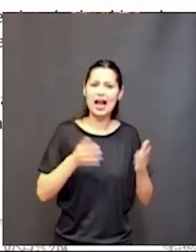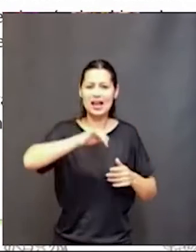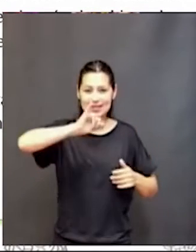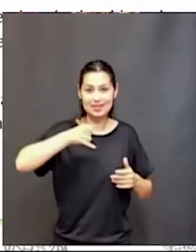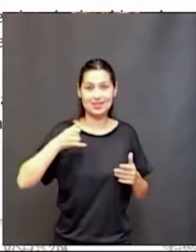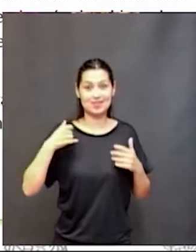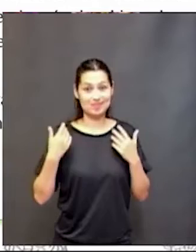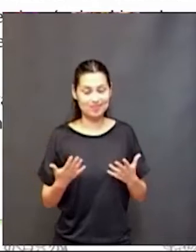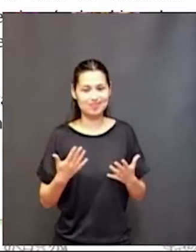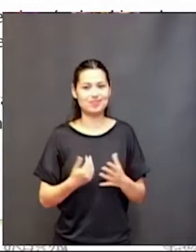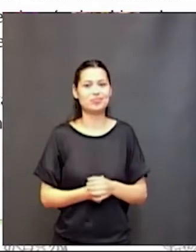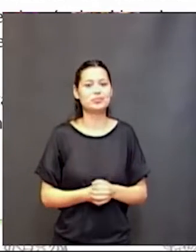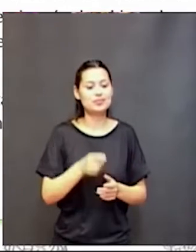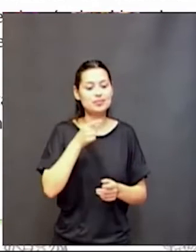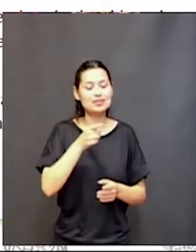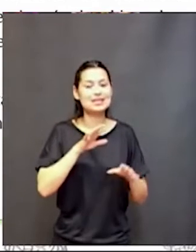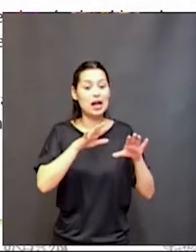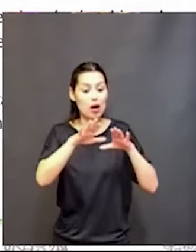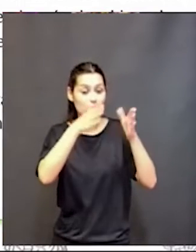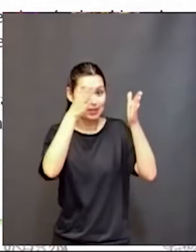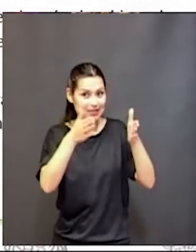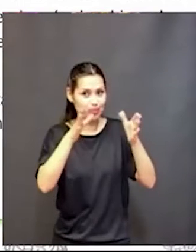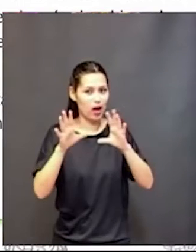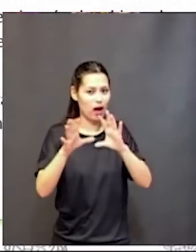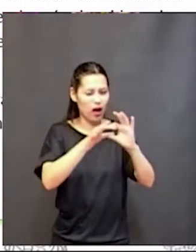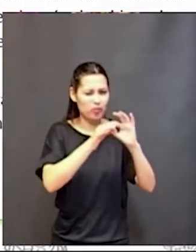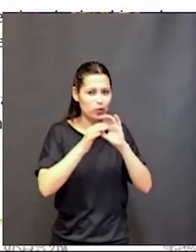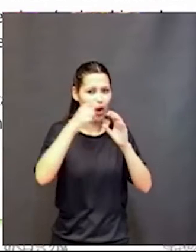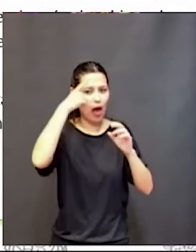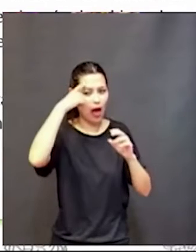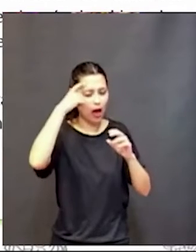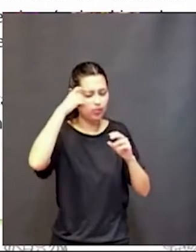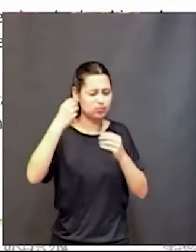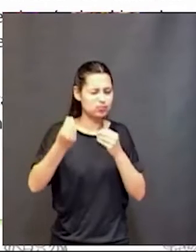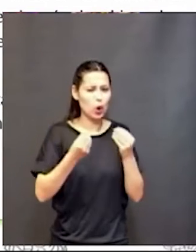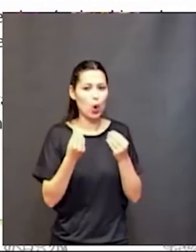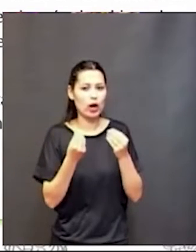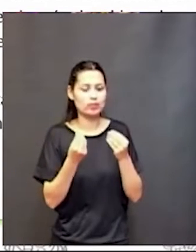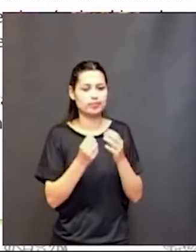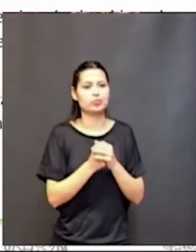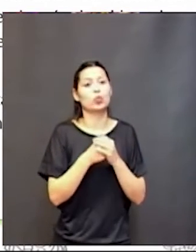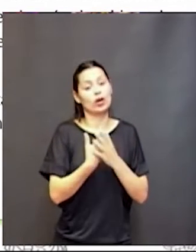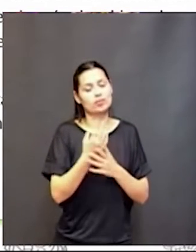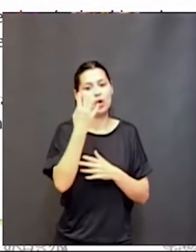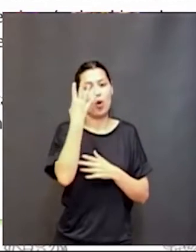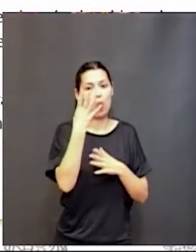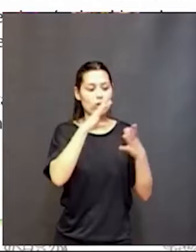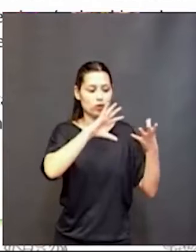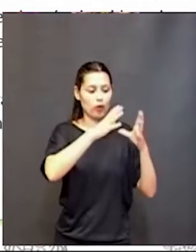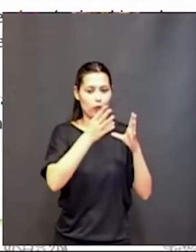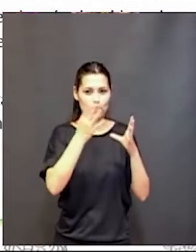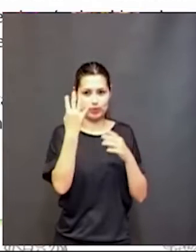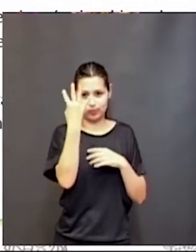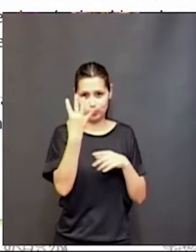vínculo de aprendizaje nos vamos a relacionar con cuatro niveles de nuestra atención,